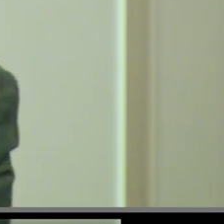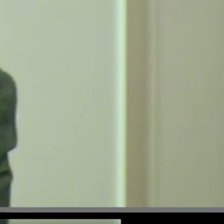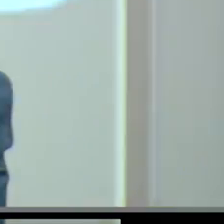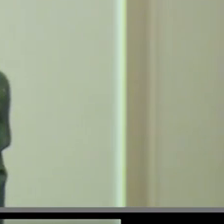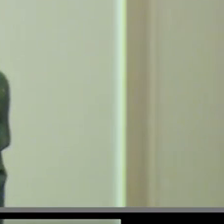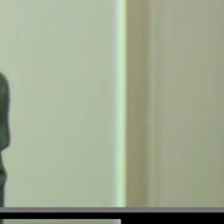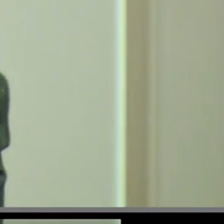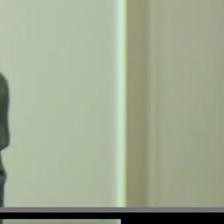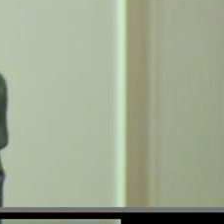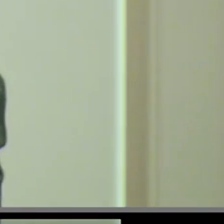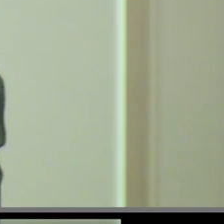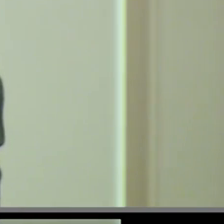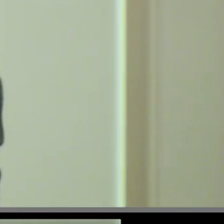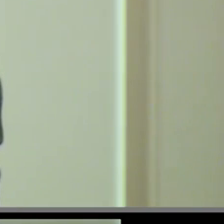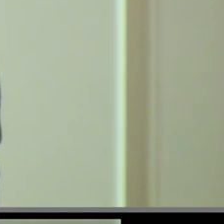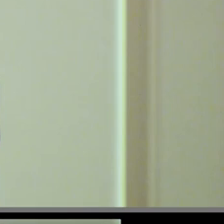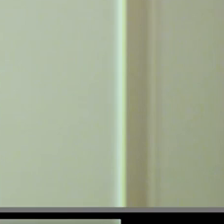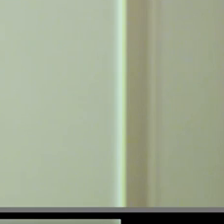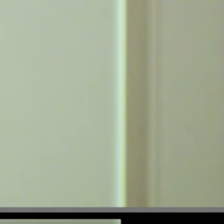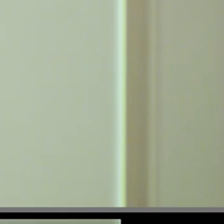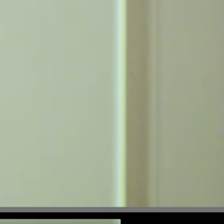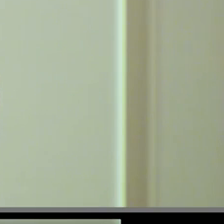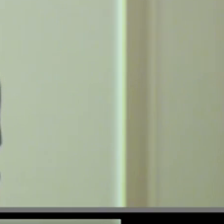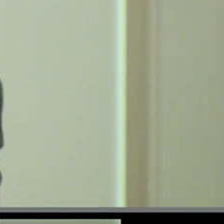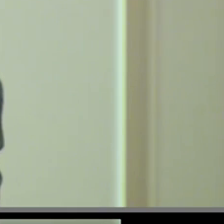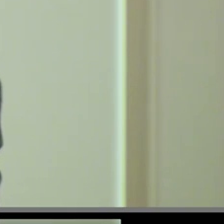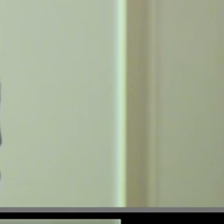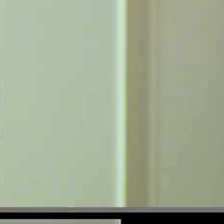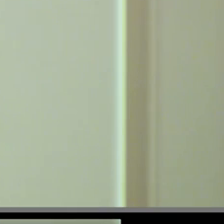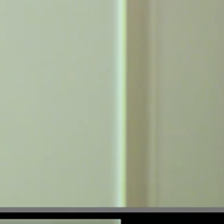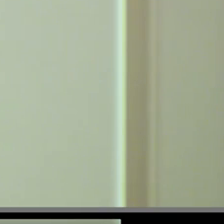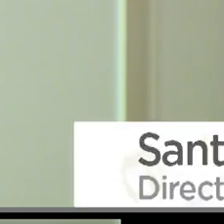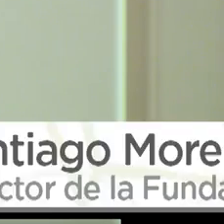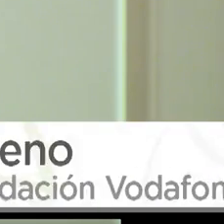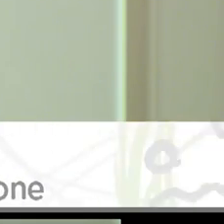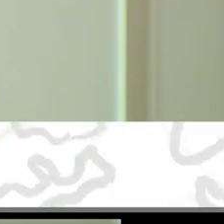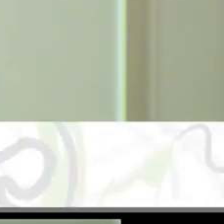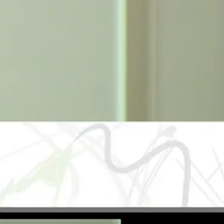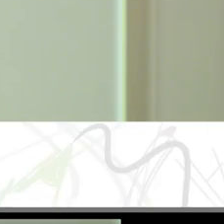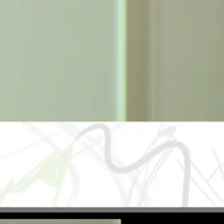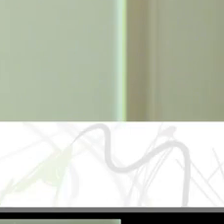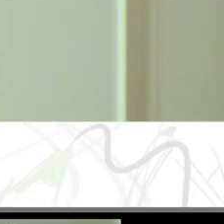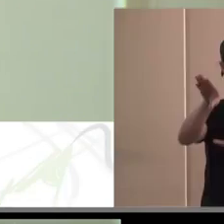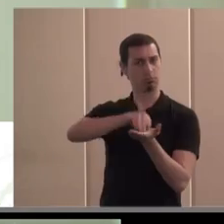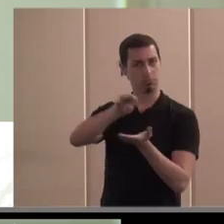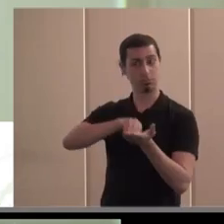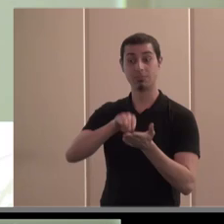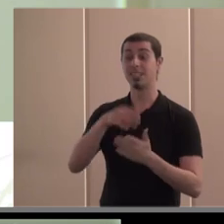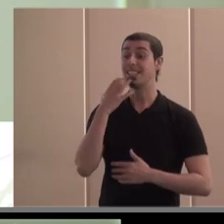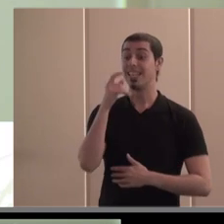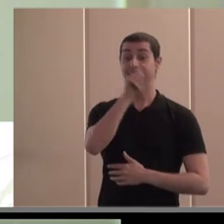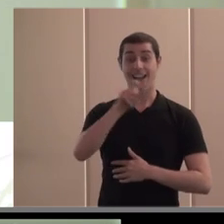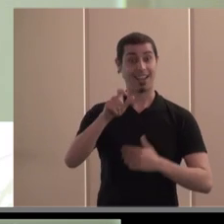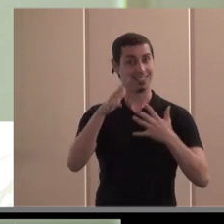Ecosocial, donde son muy bienvenidas todas las preguntas. Aunque los que estéis aquí seréis